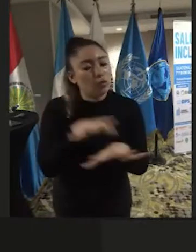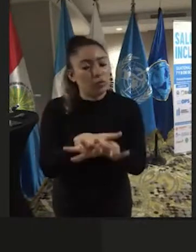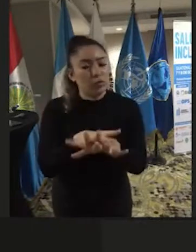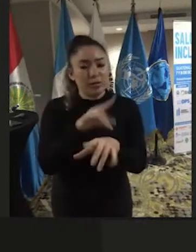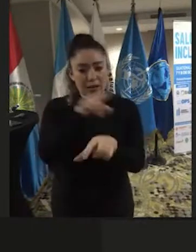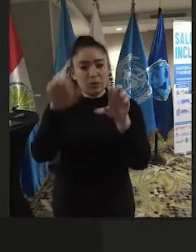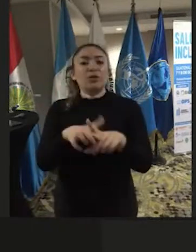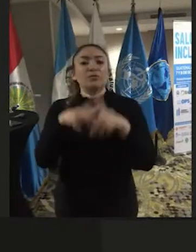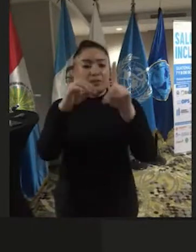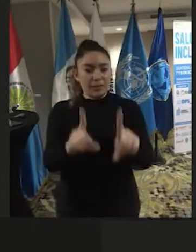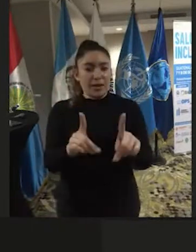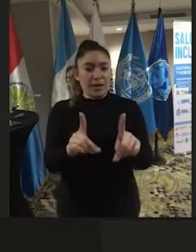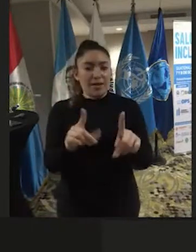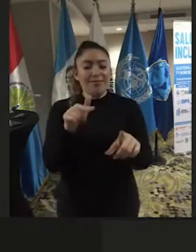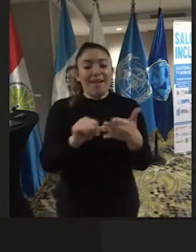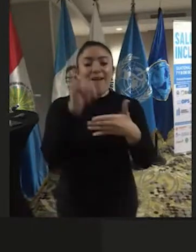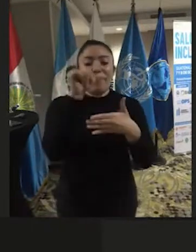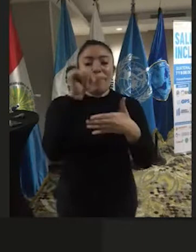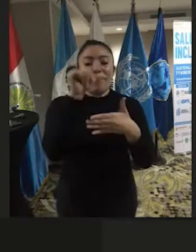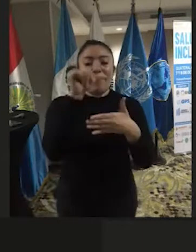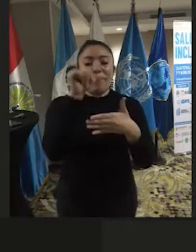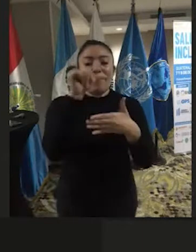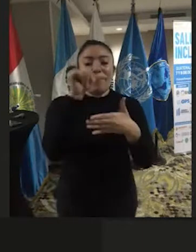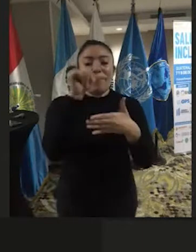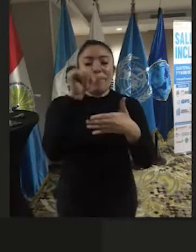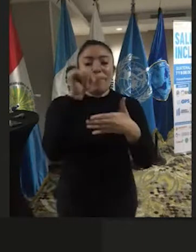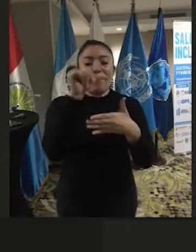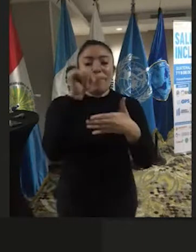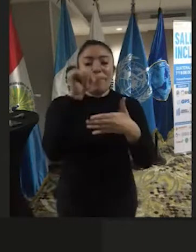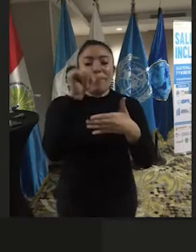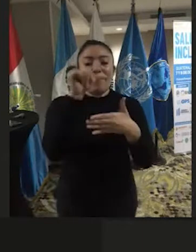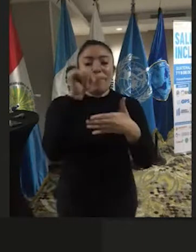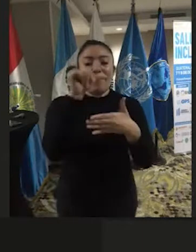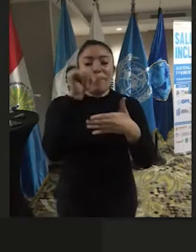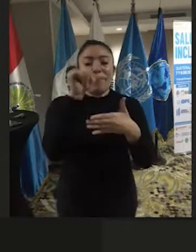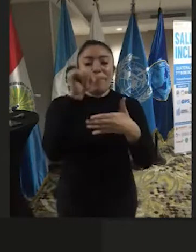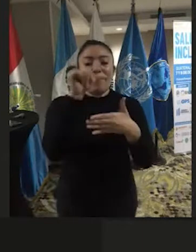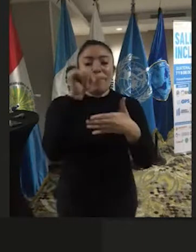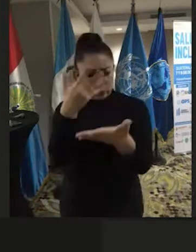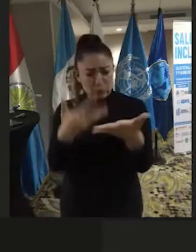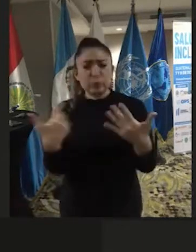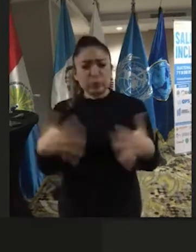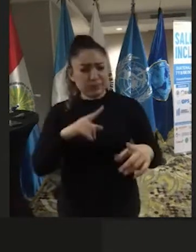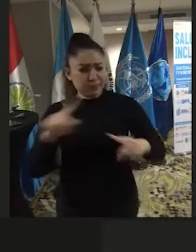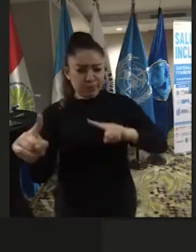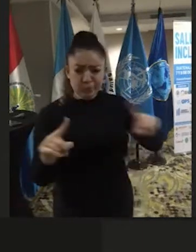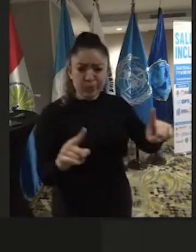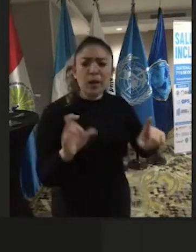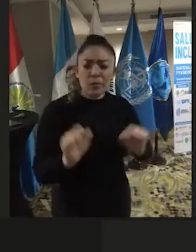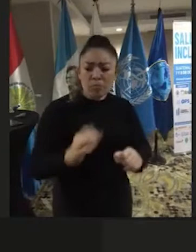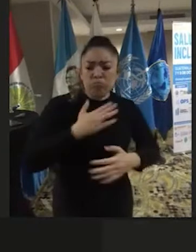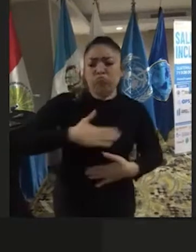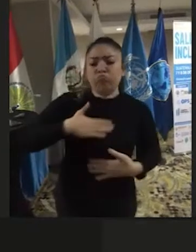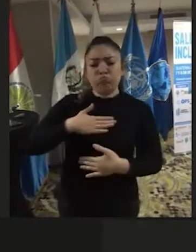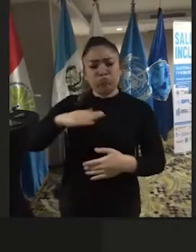con discapacidad en la agenda de salud, pero con una dirección clara y una dirección clara hacia el goce de los